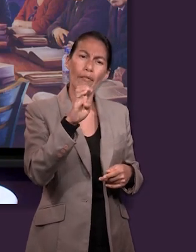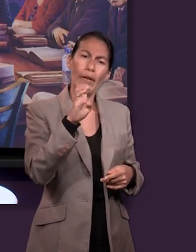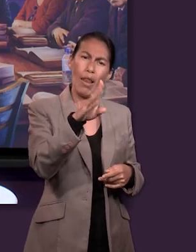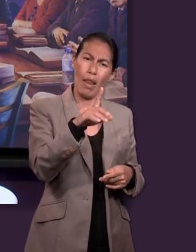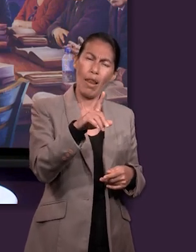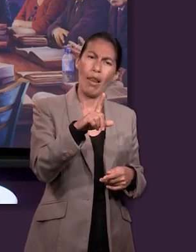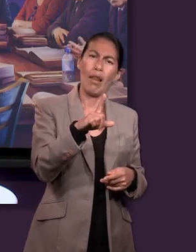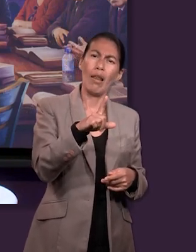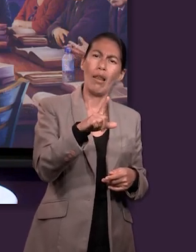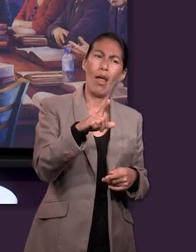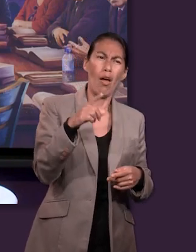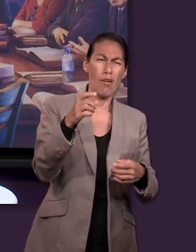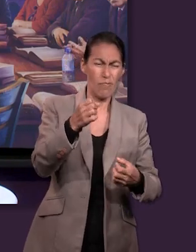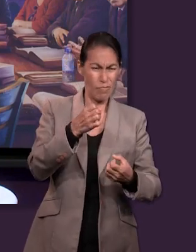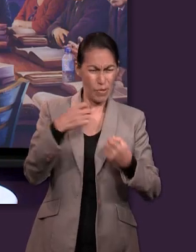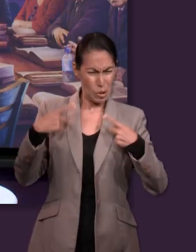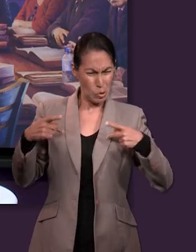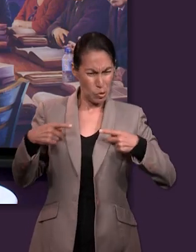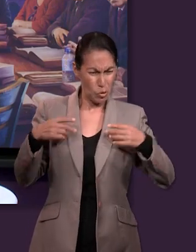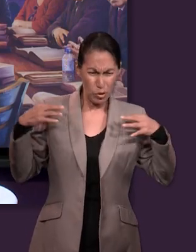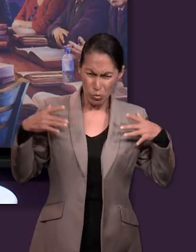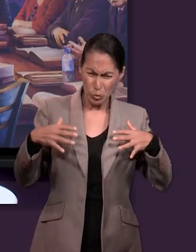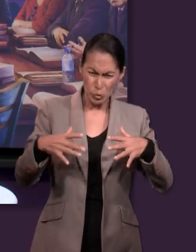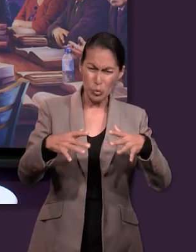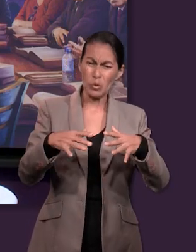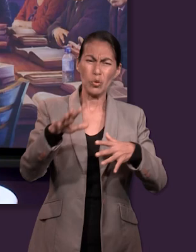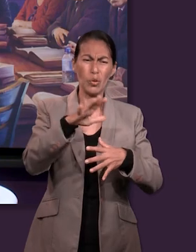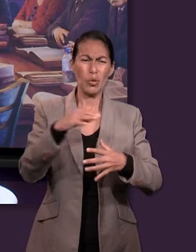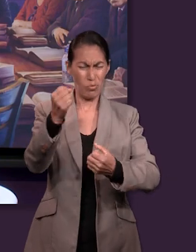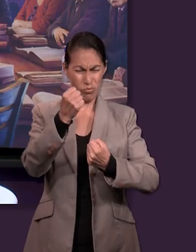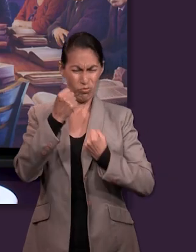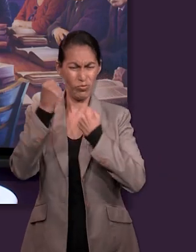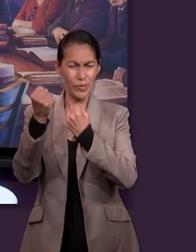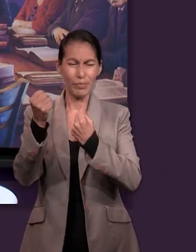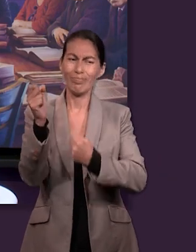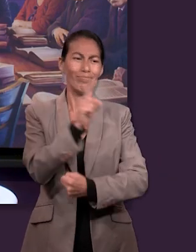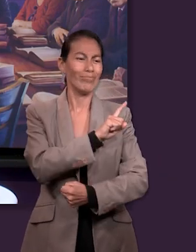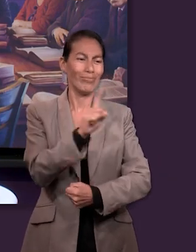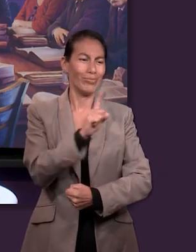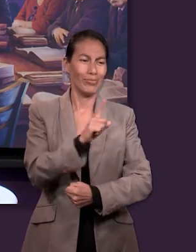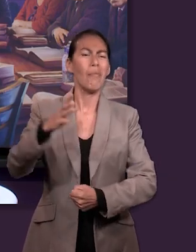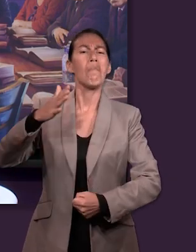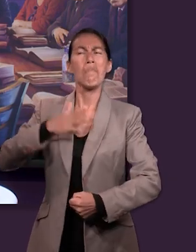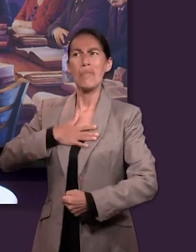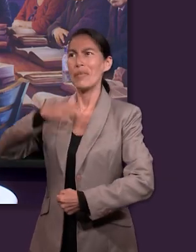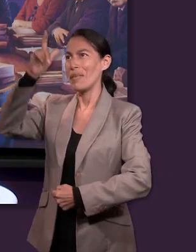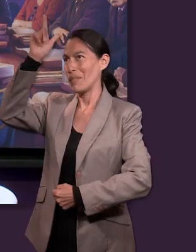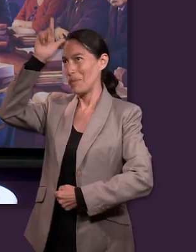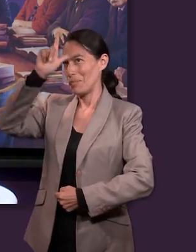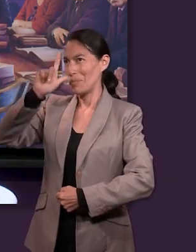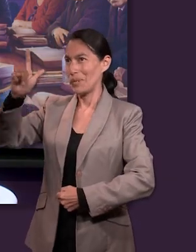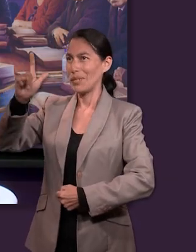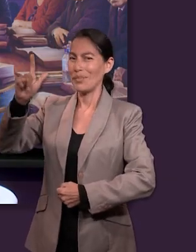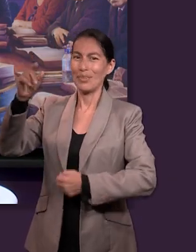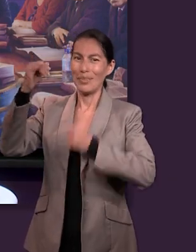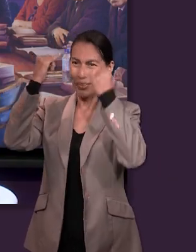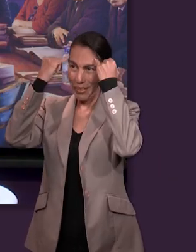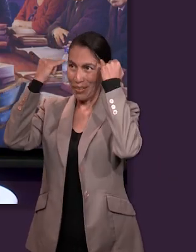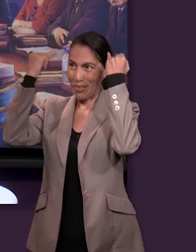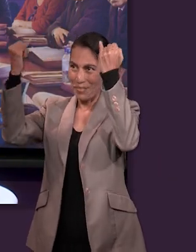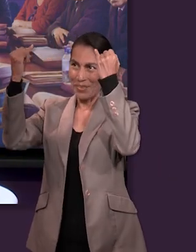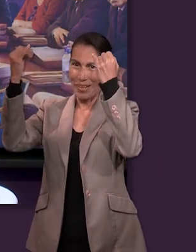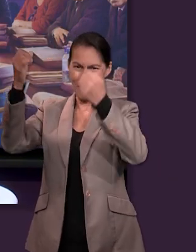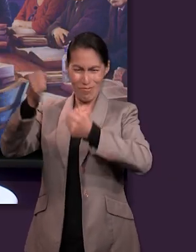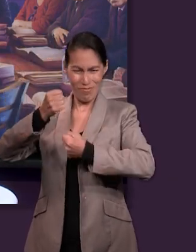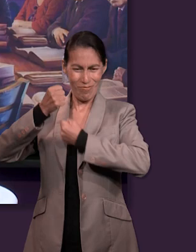no con ejército ni con fuerza, sino con mi espíritu ha dicho Jehová de los ejércitos. Es